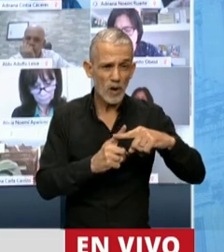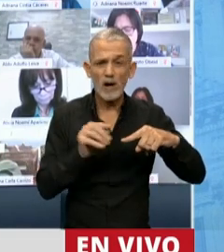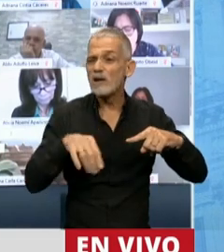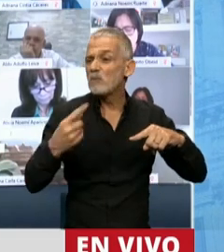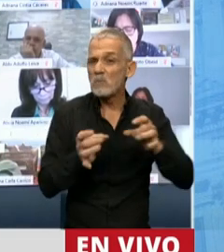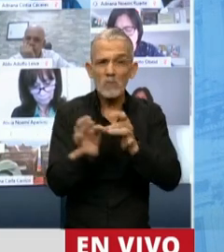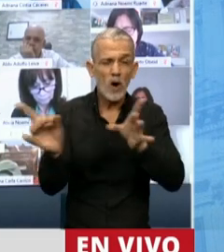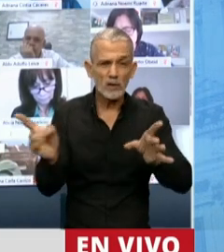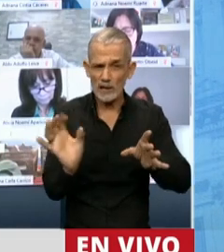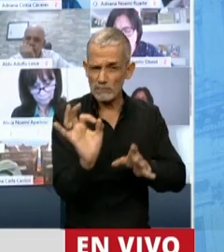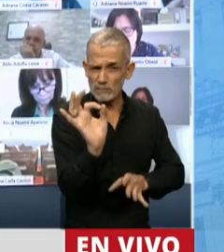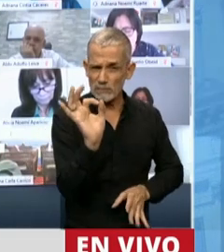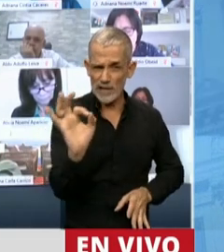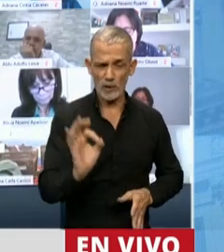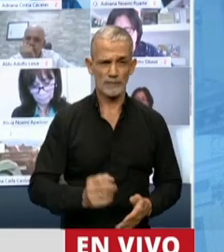ni un solo contagio.